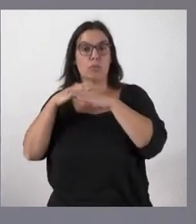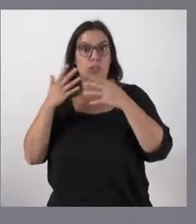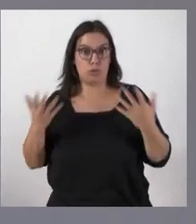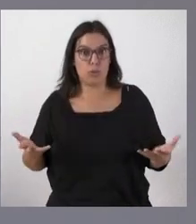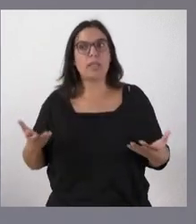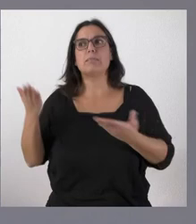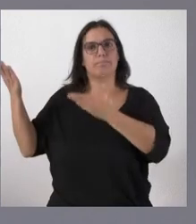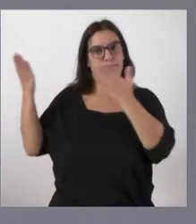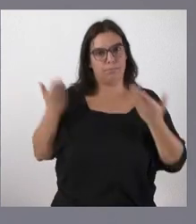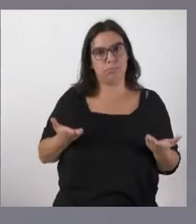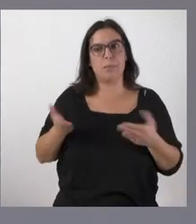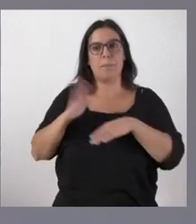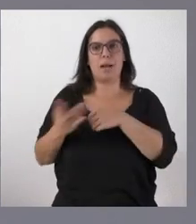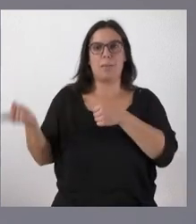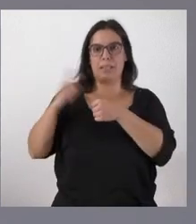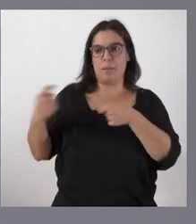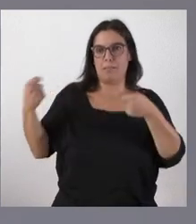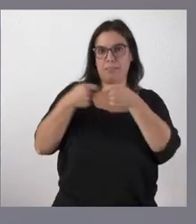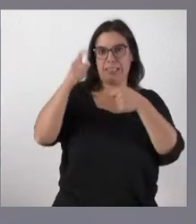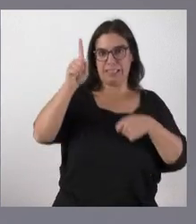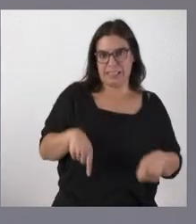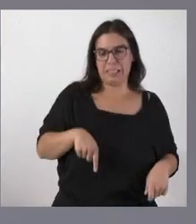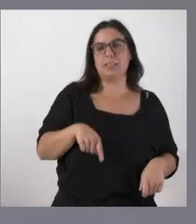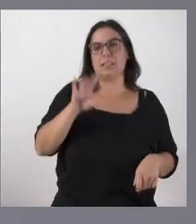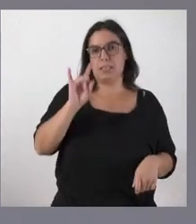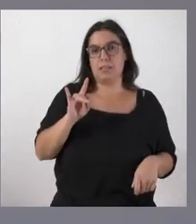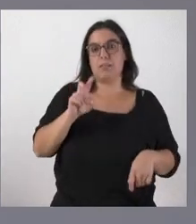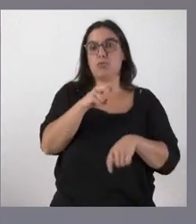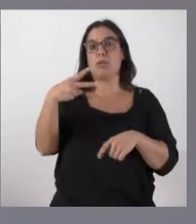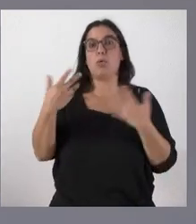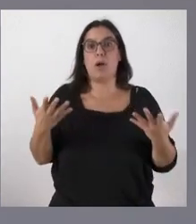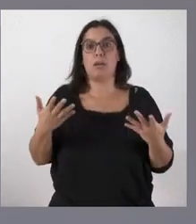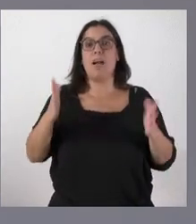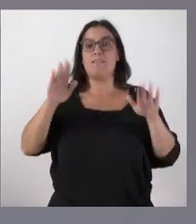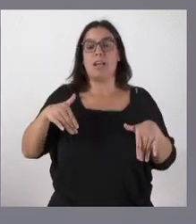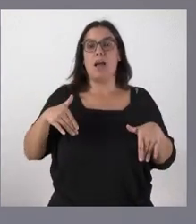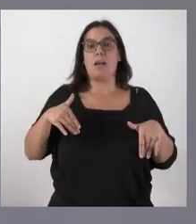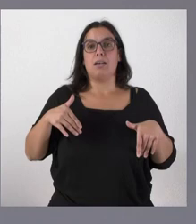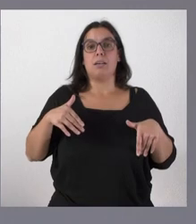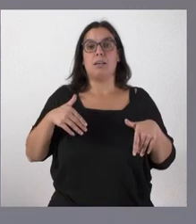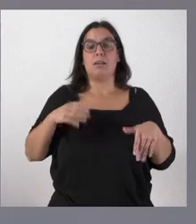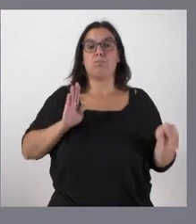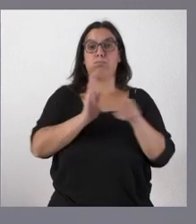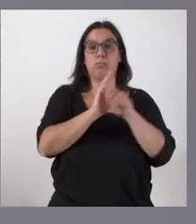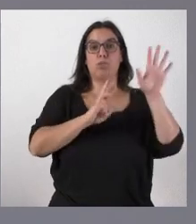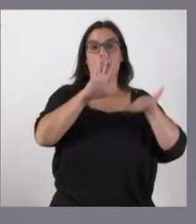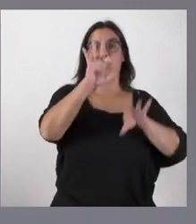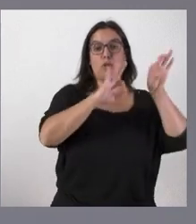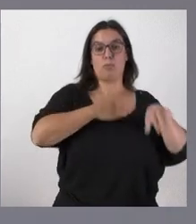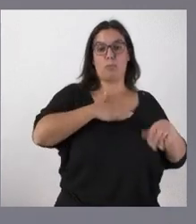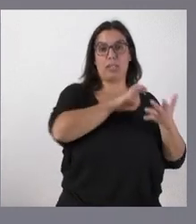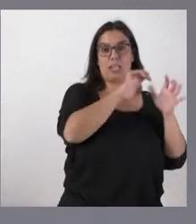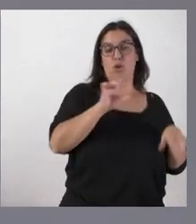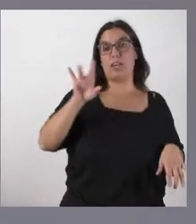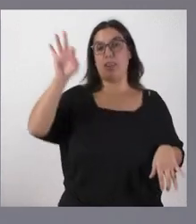se ha invitado al gobierno a que participe en el plan Soria el resultado ha sido este que el 85% de ese plan Soria es junta de Castileo el 15